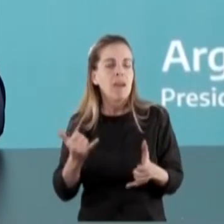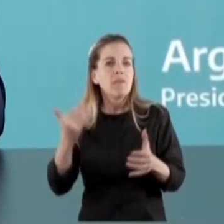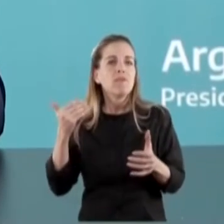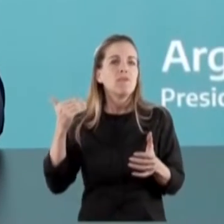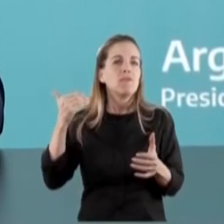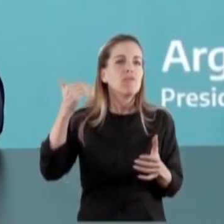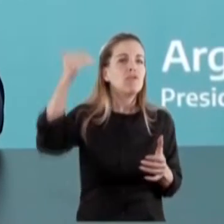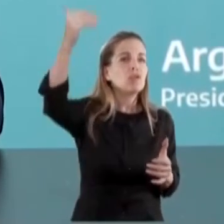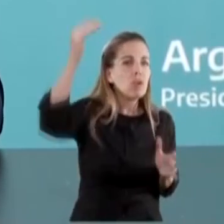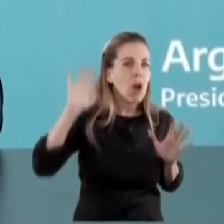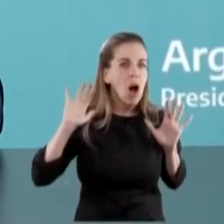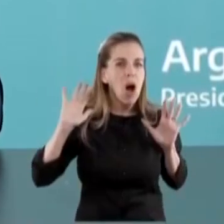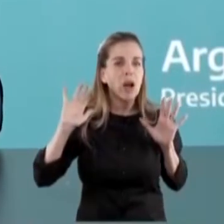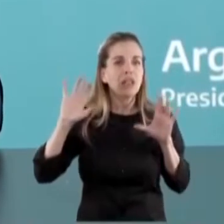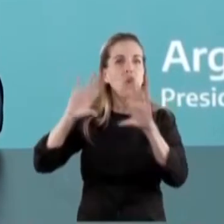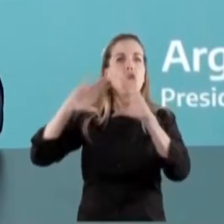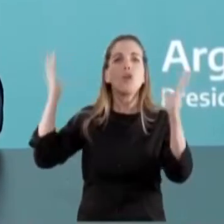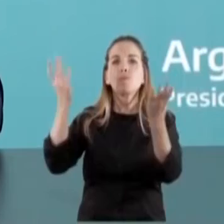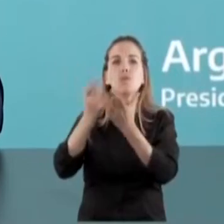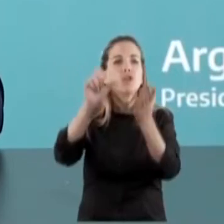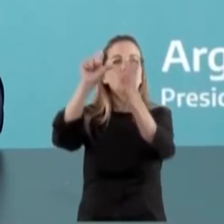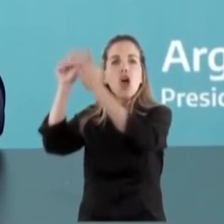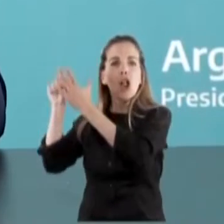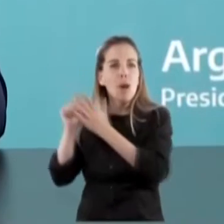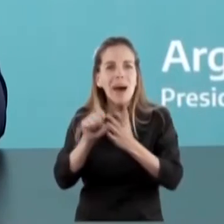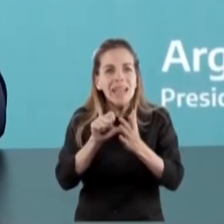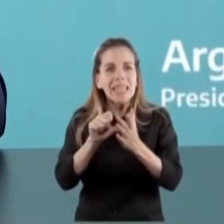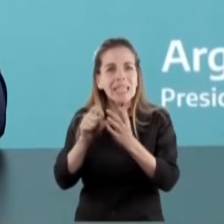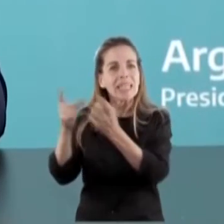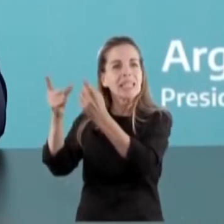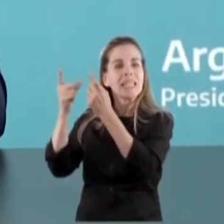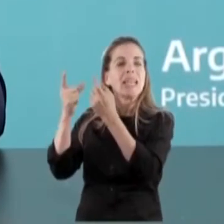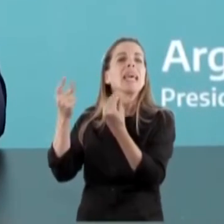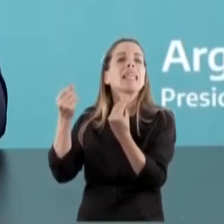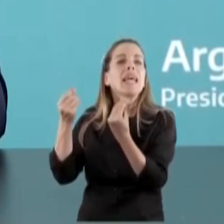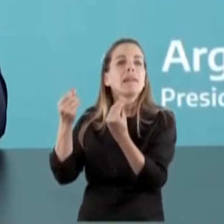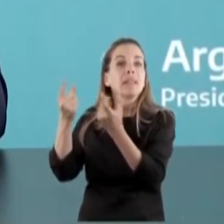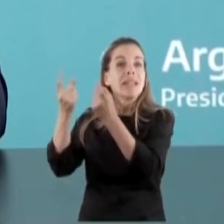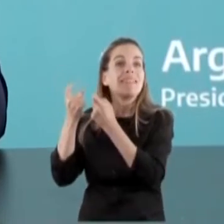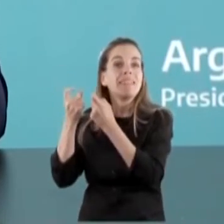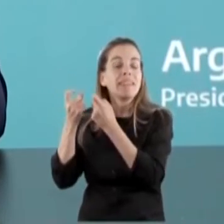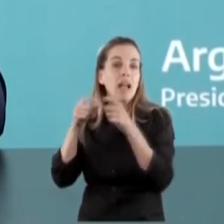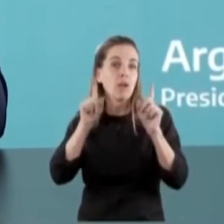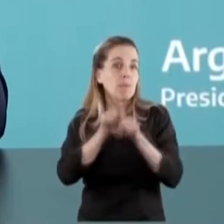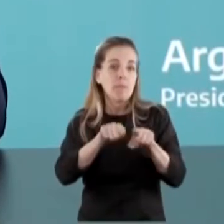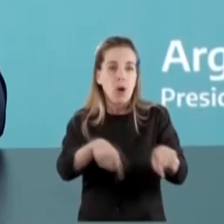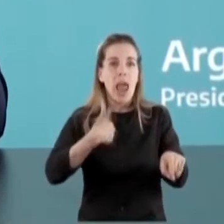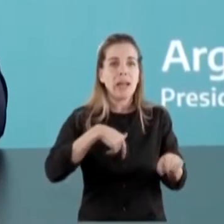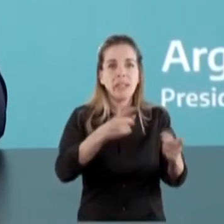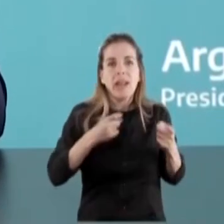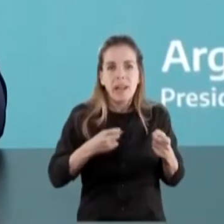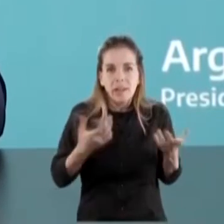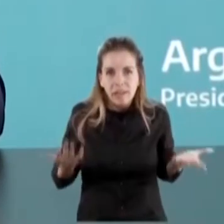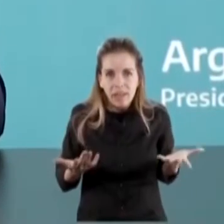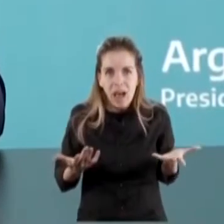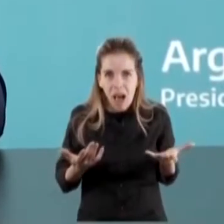cual el mundo está requiriendo lo que la Argentina necesita. Bien lo decía el Canciller, un proveedor